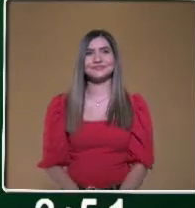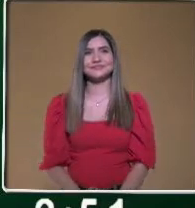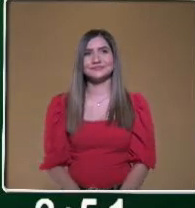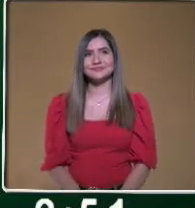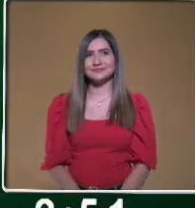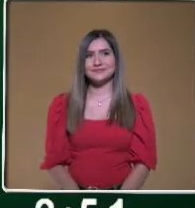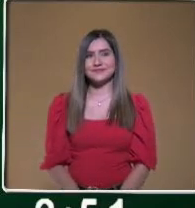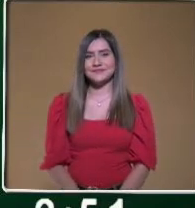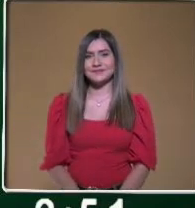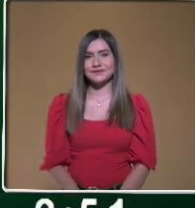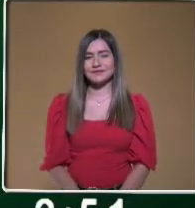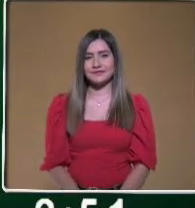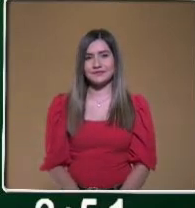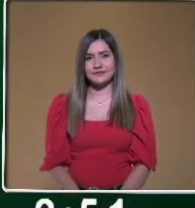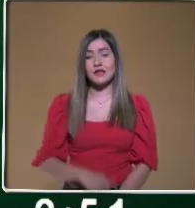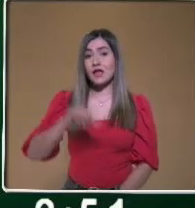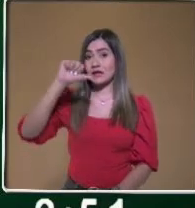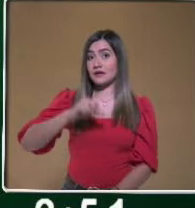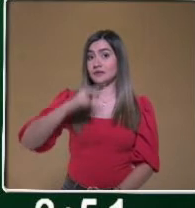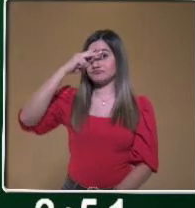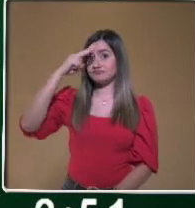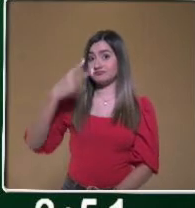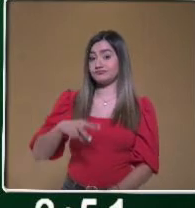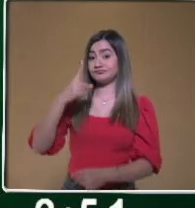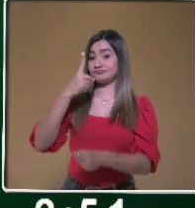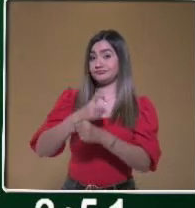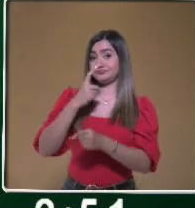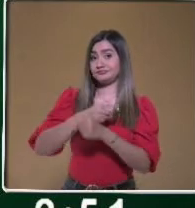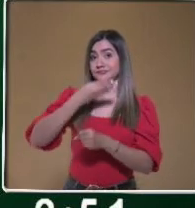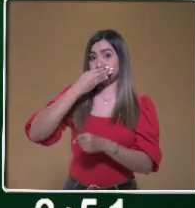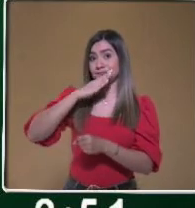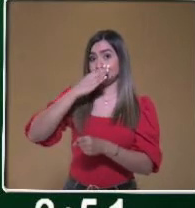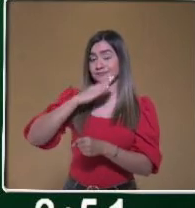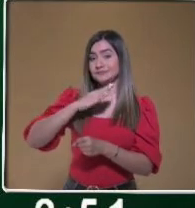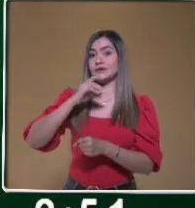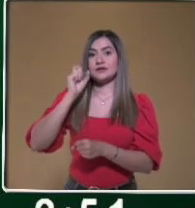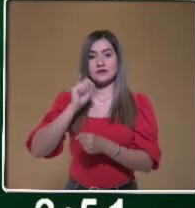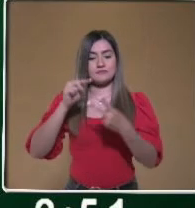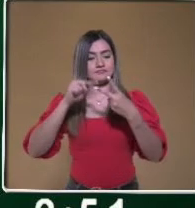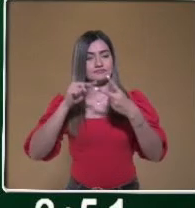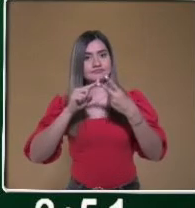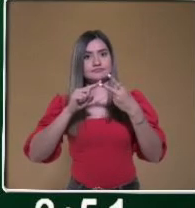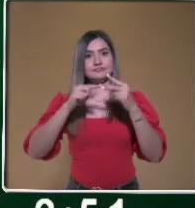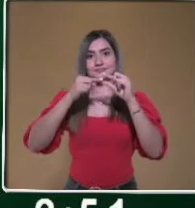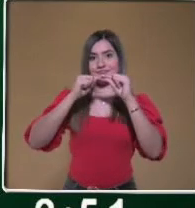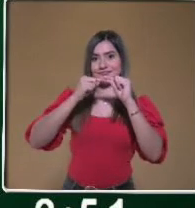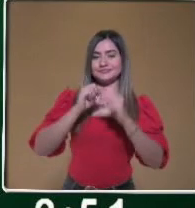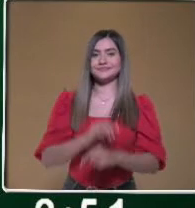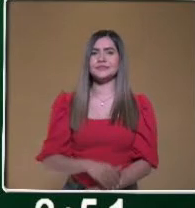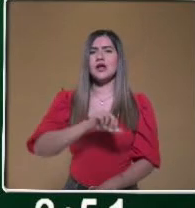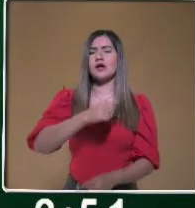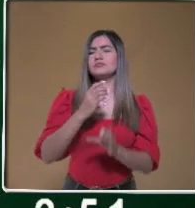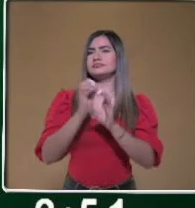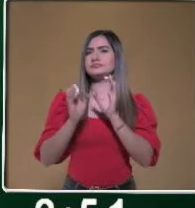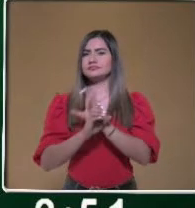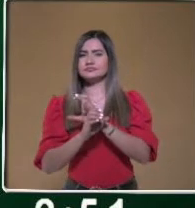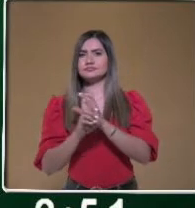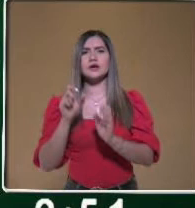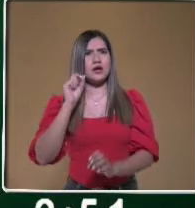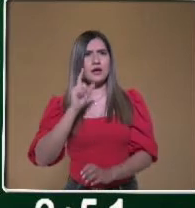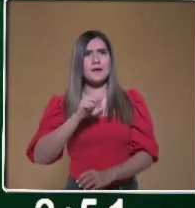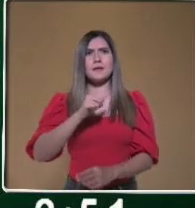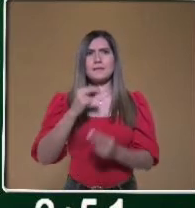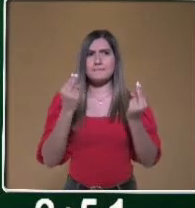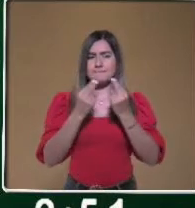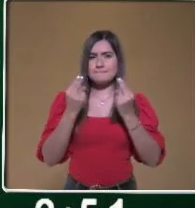de lo que más se consume en México es el maíz y el frijol. Otro de los productos son las hortalizas,